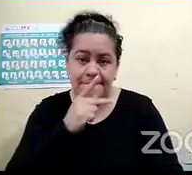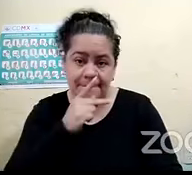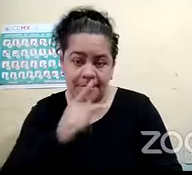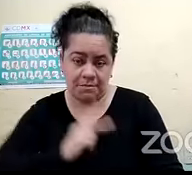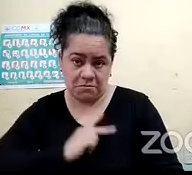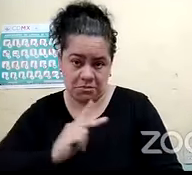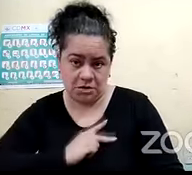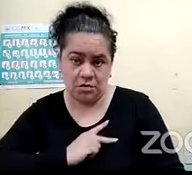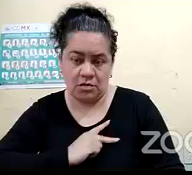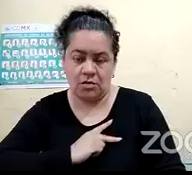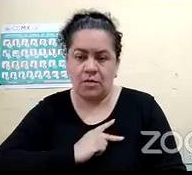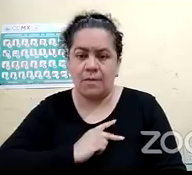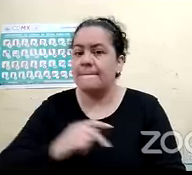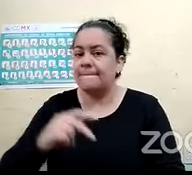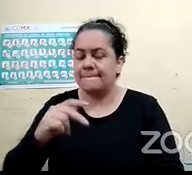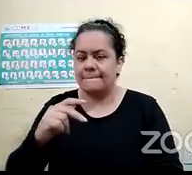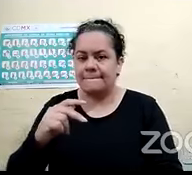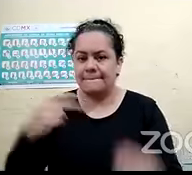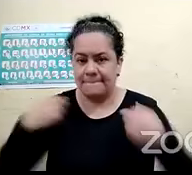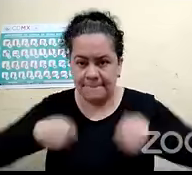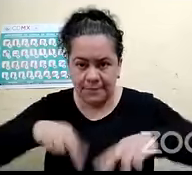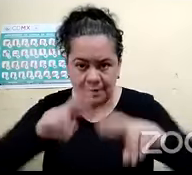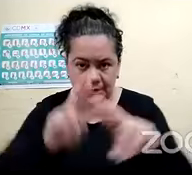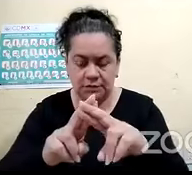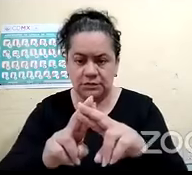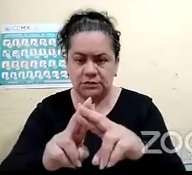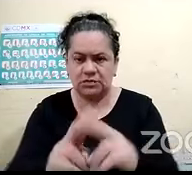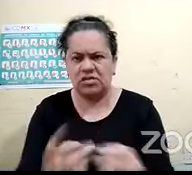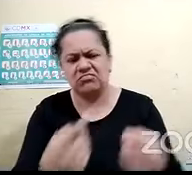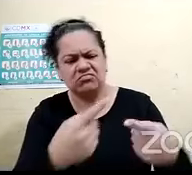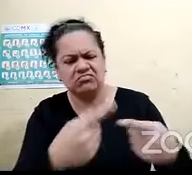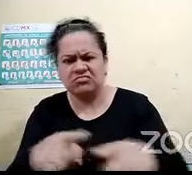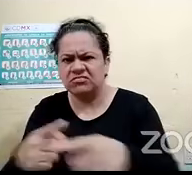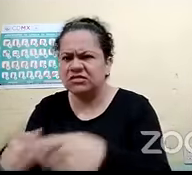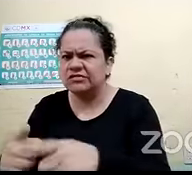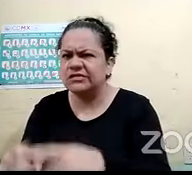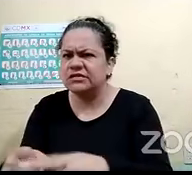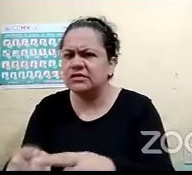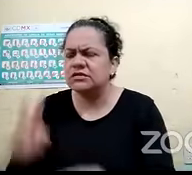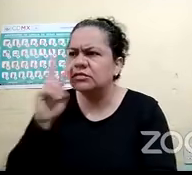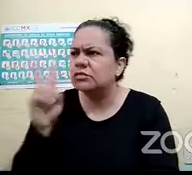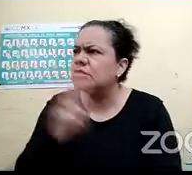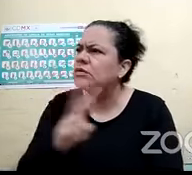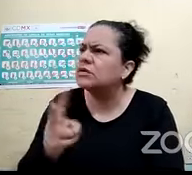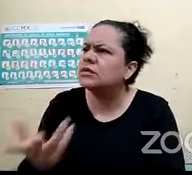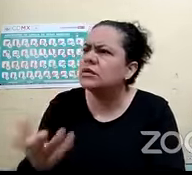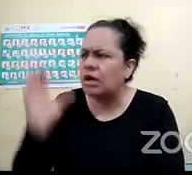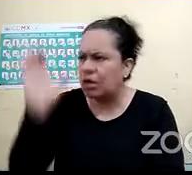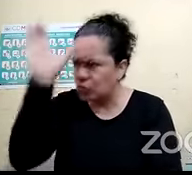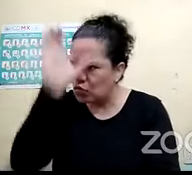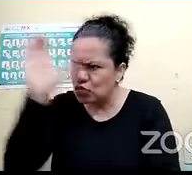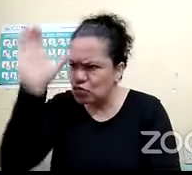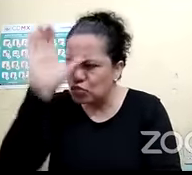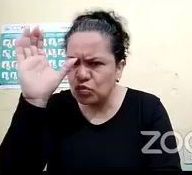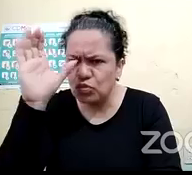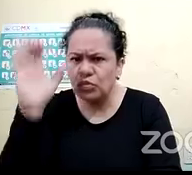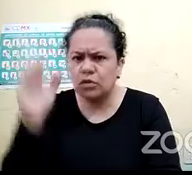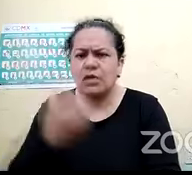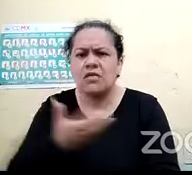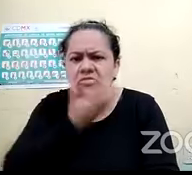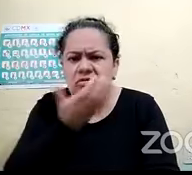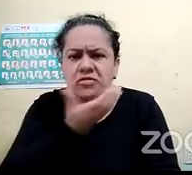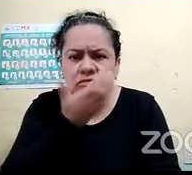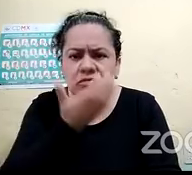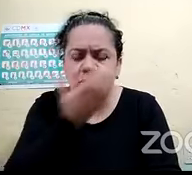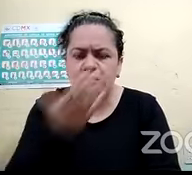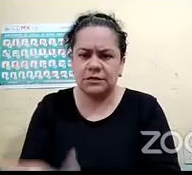vi muchos, diferentes tipos de vida, de cultura, de costumbres, y normalmente